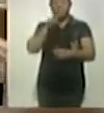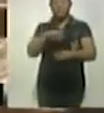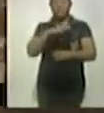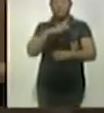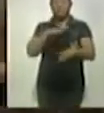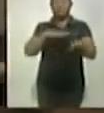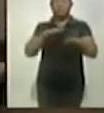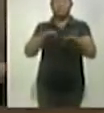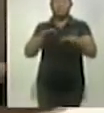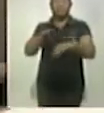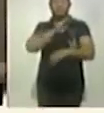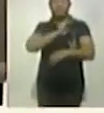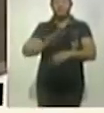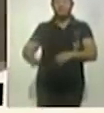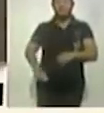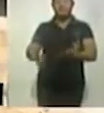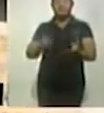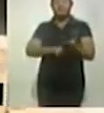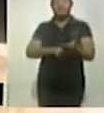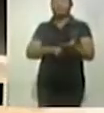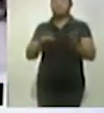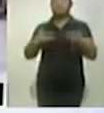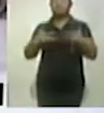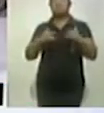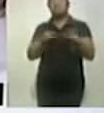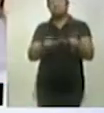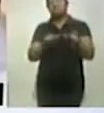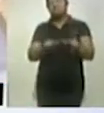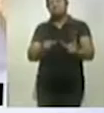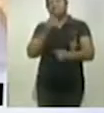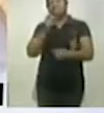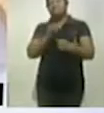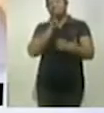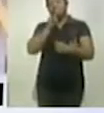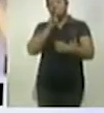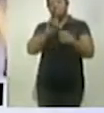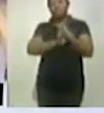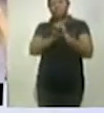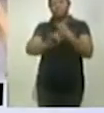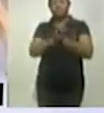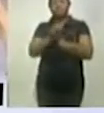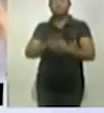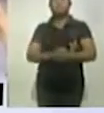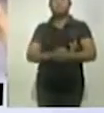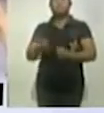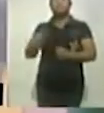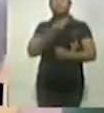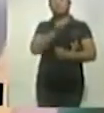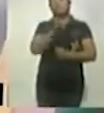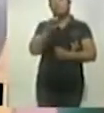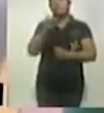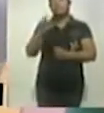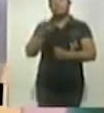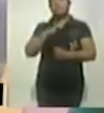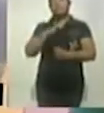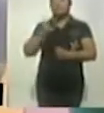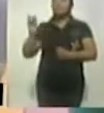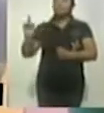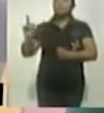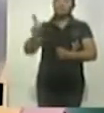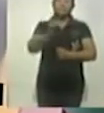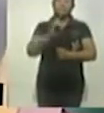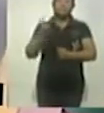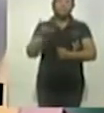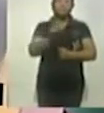realizan en municipios, no resultaron afectadas. En tanto, la Secretaría de Seguridad Ciudadana, realiza recorridos por diferentes